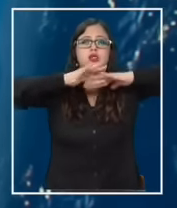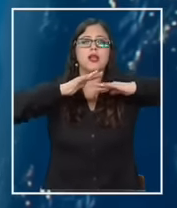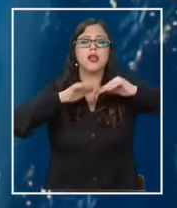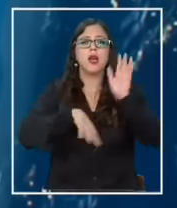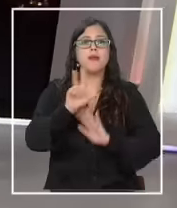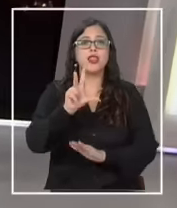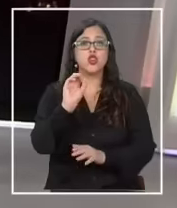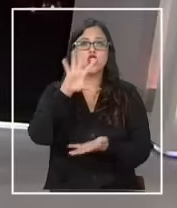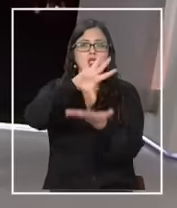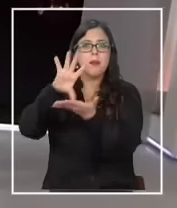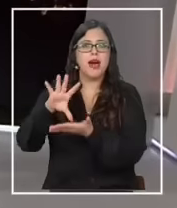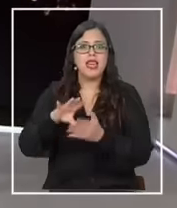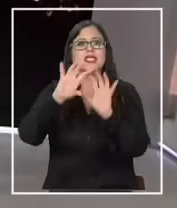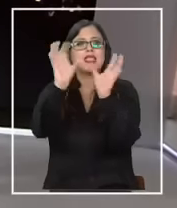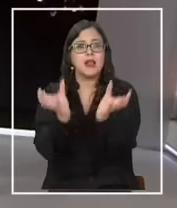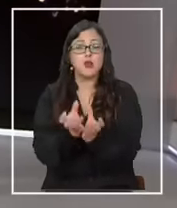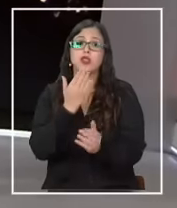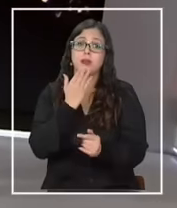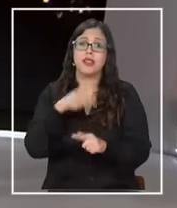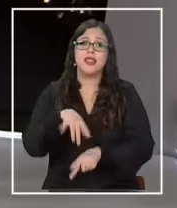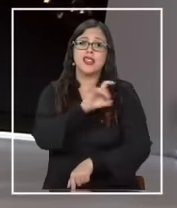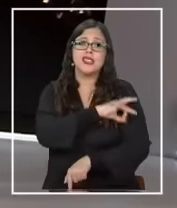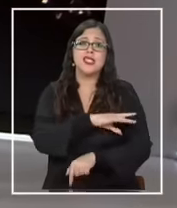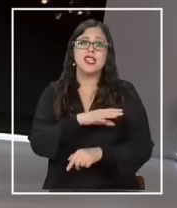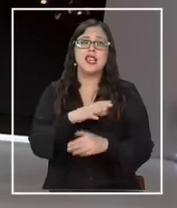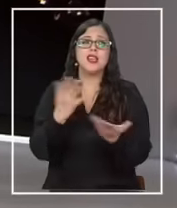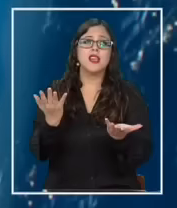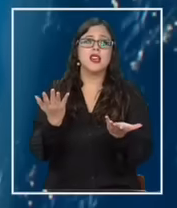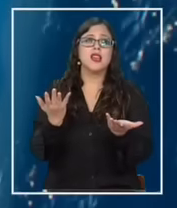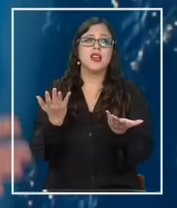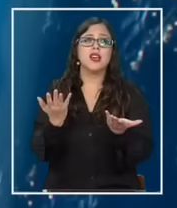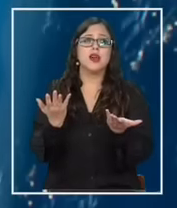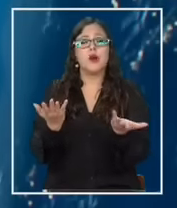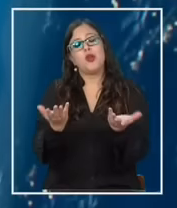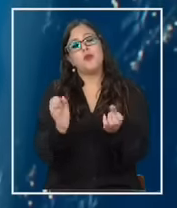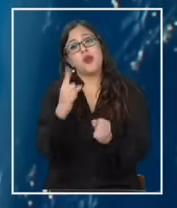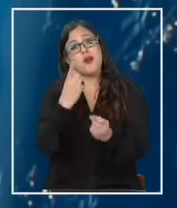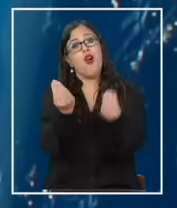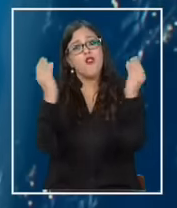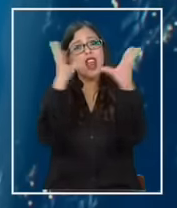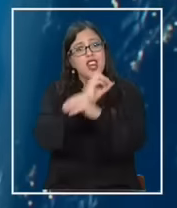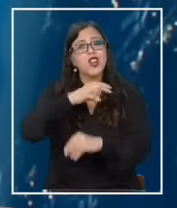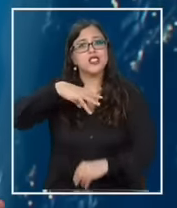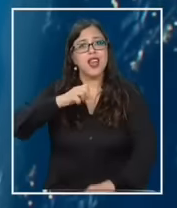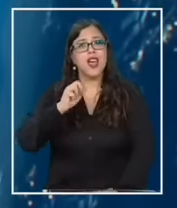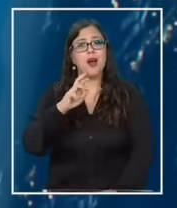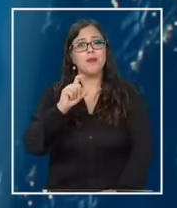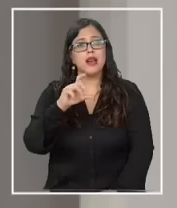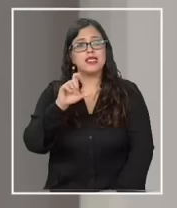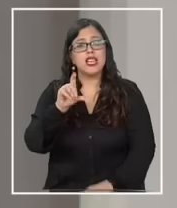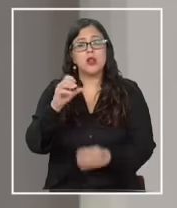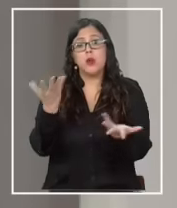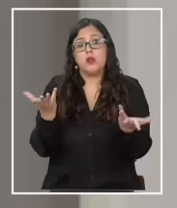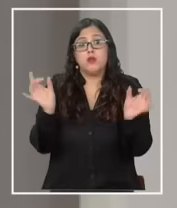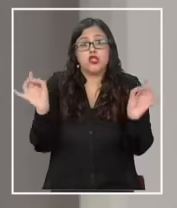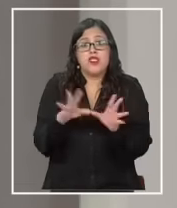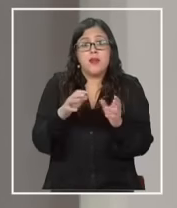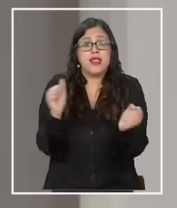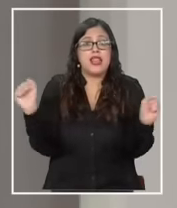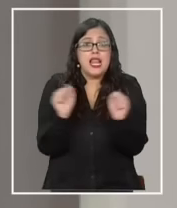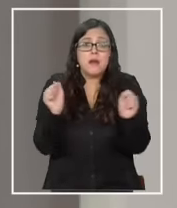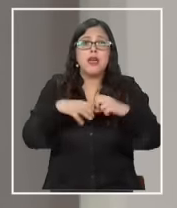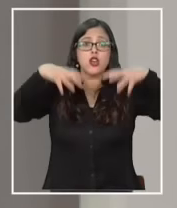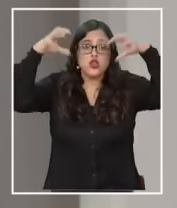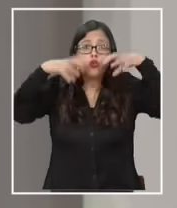y que podría apoyar el trabajo de autoridades de cara a las lluvias que esperemos Marcelo primero que nada buenas noches buenas noches Iván llegue en este invierno en algún momento si